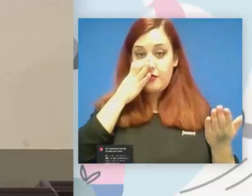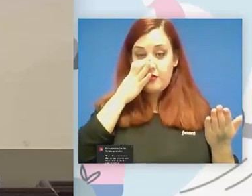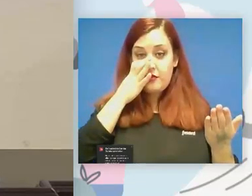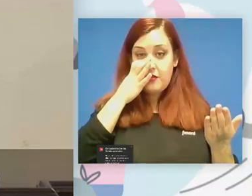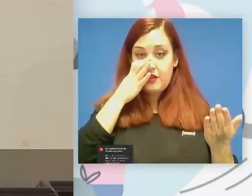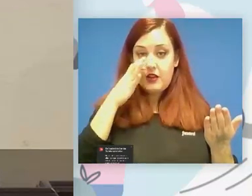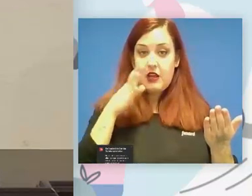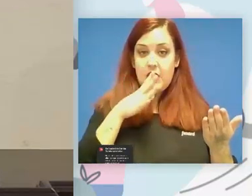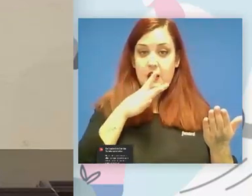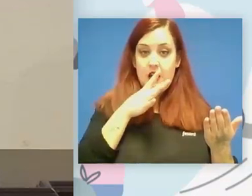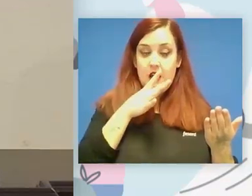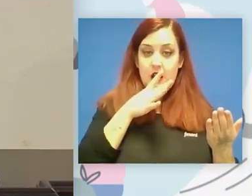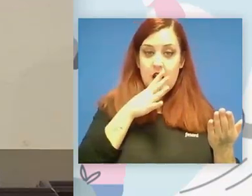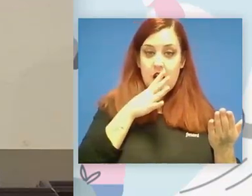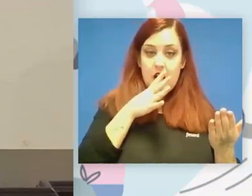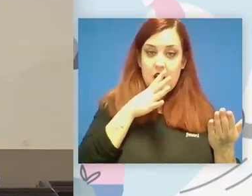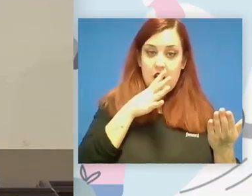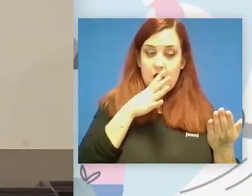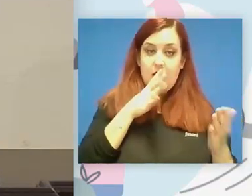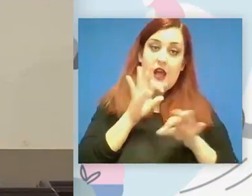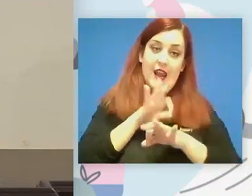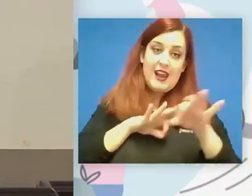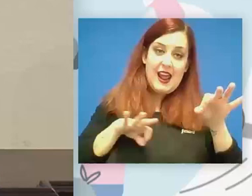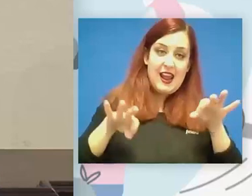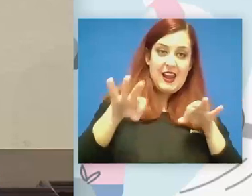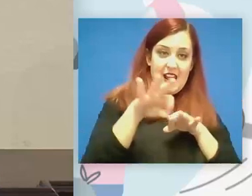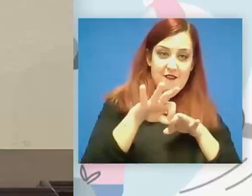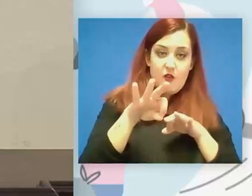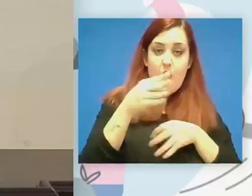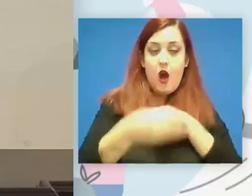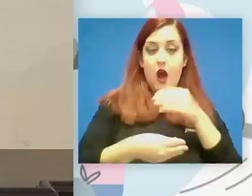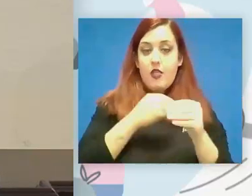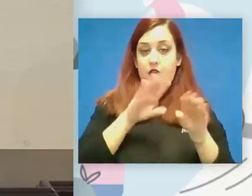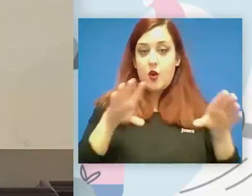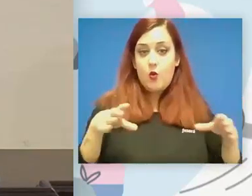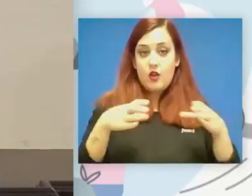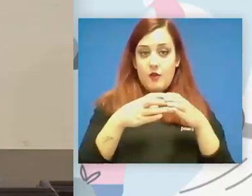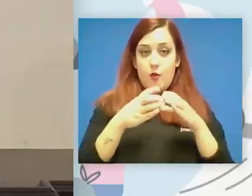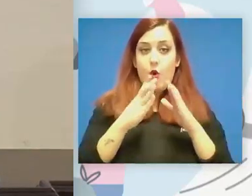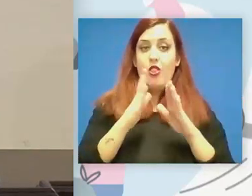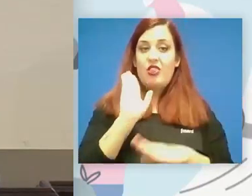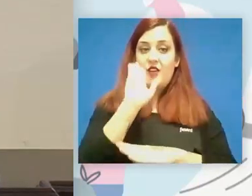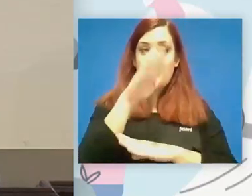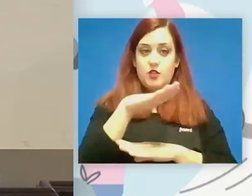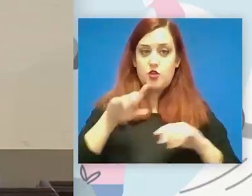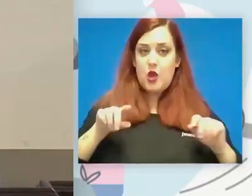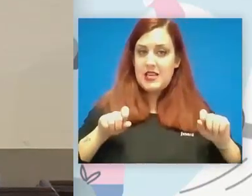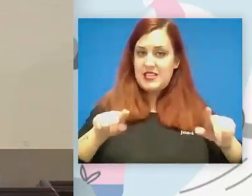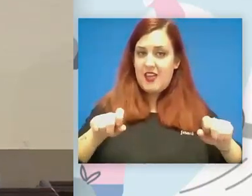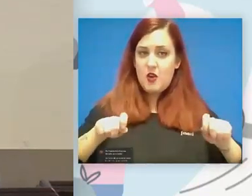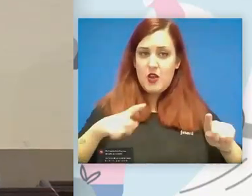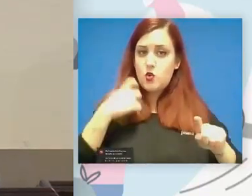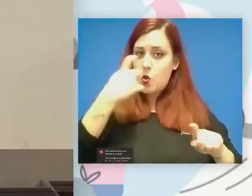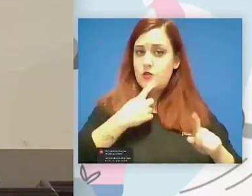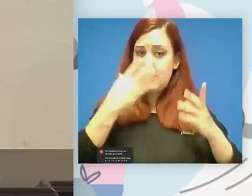dinámica o el relevo hacer un equipo de baloncesto en silla de ruedas cuesta mucho es muy difícil los deportes de equipo